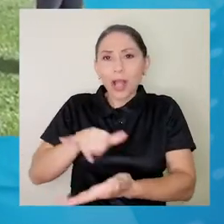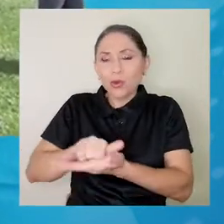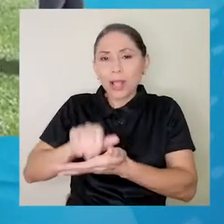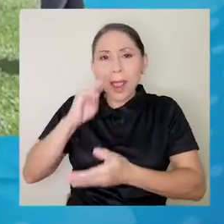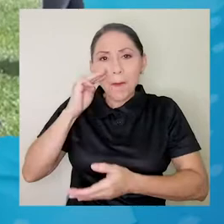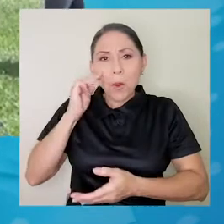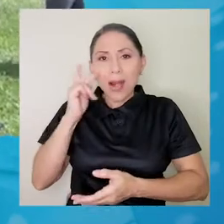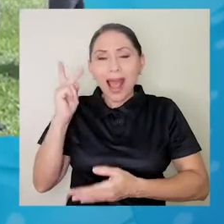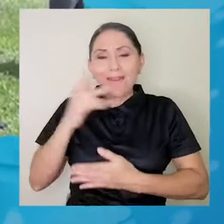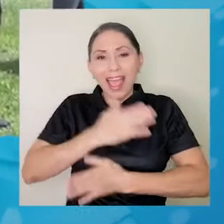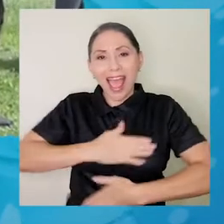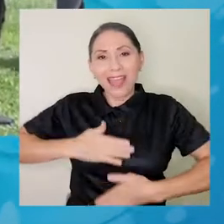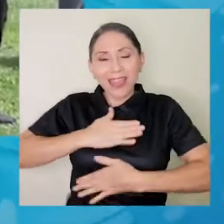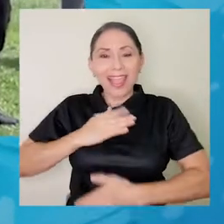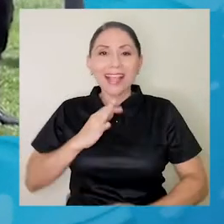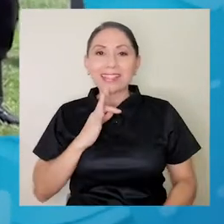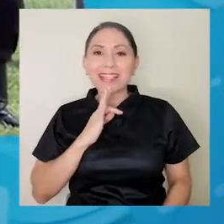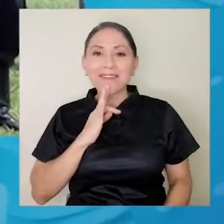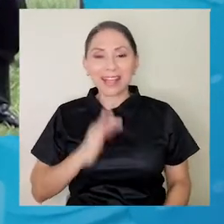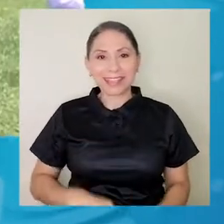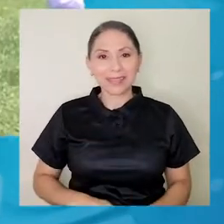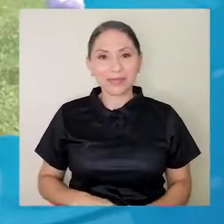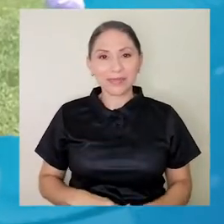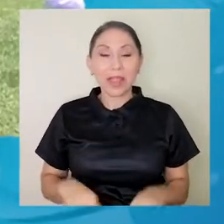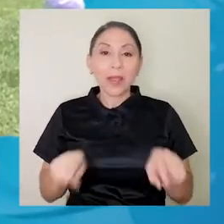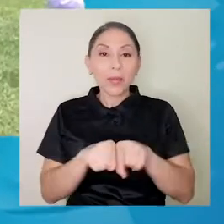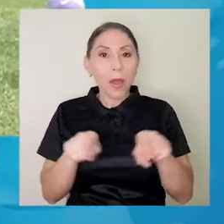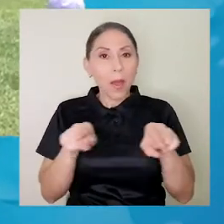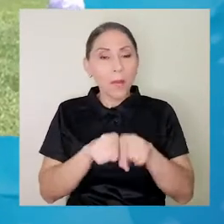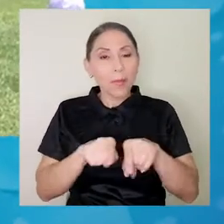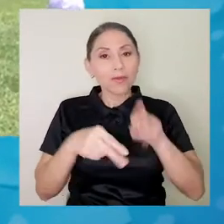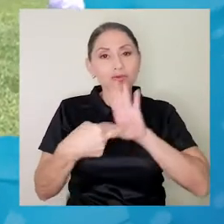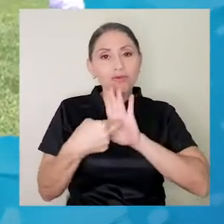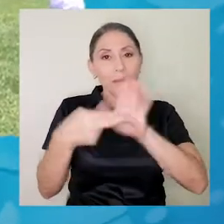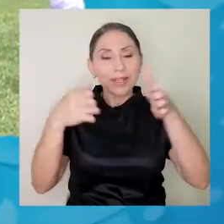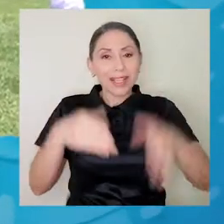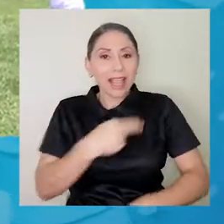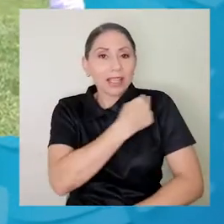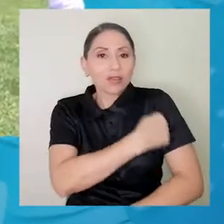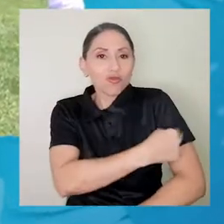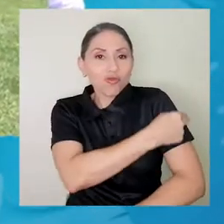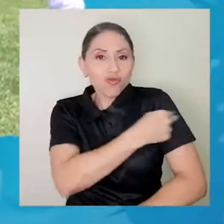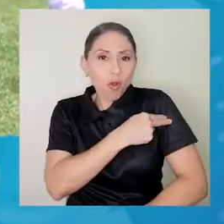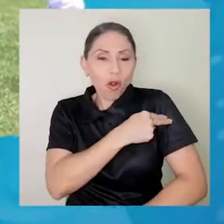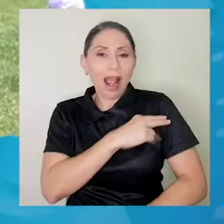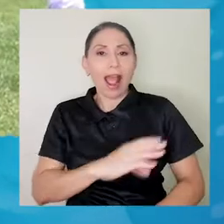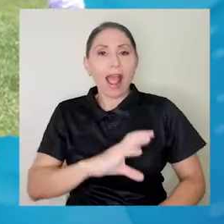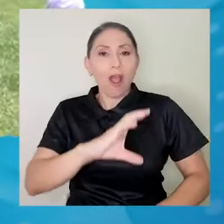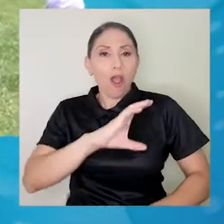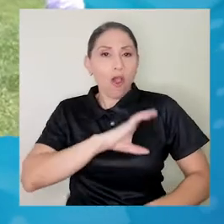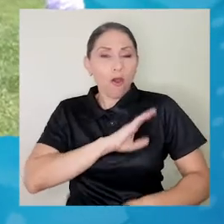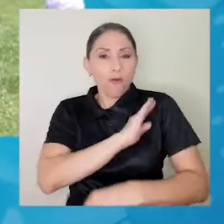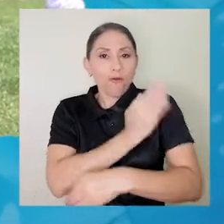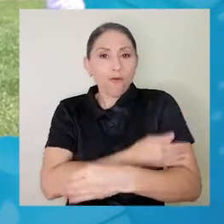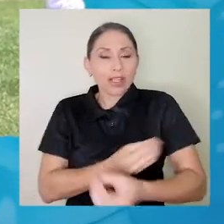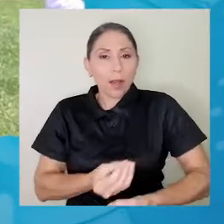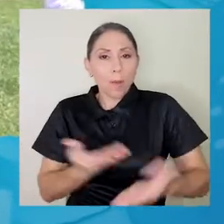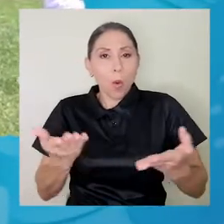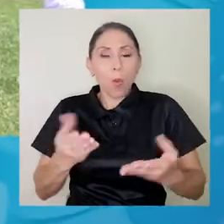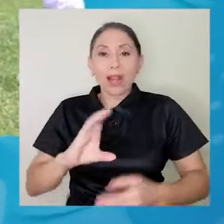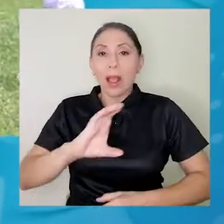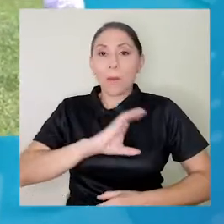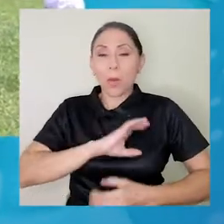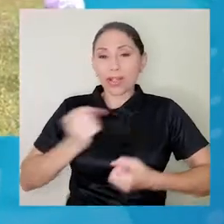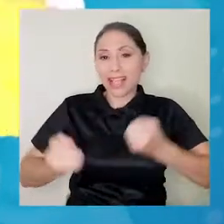Moravia, Atenas y Tibás. Asimismo, representantes de la Cruz Roja, Fuerza Pública, Policía de Tránsito.